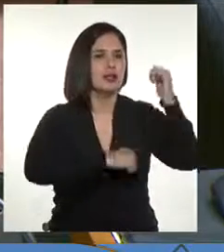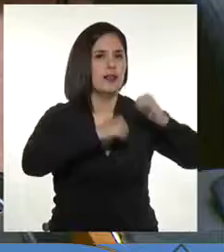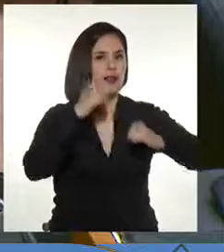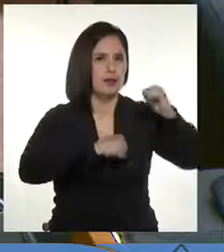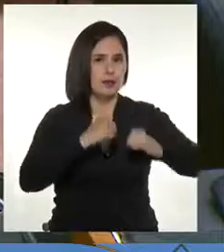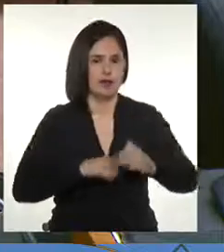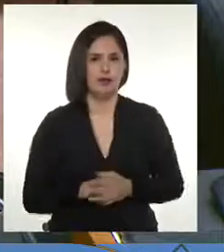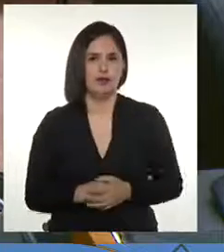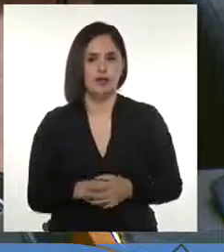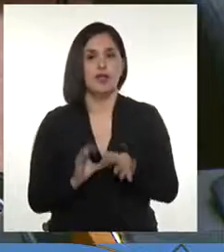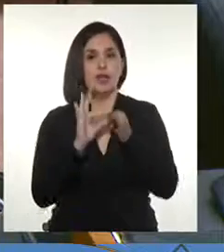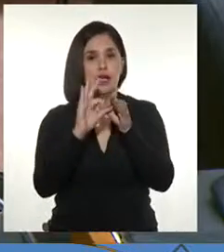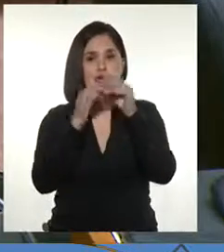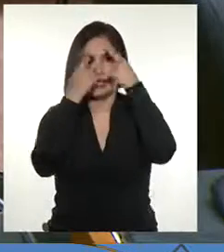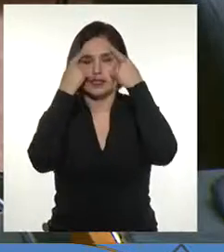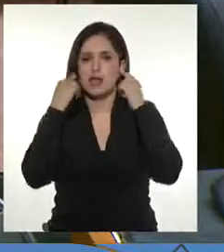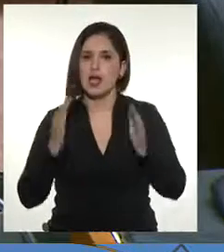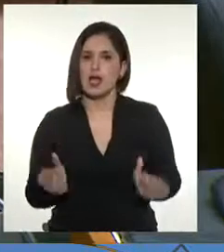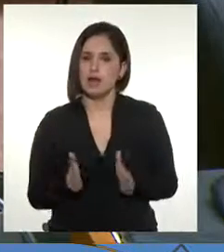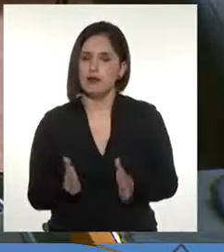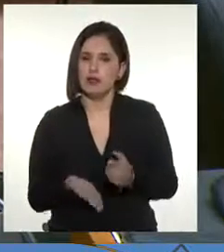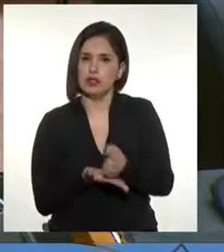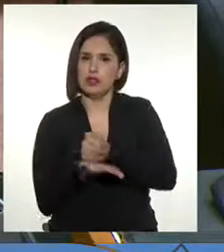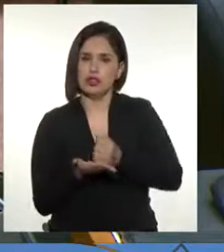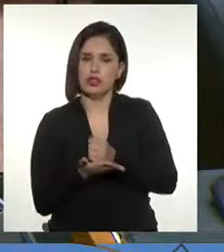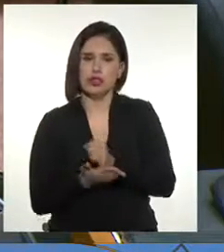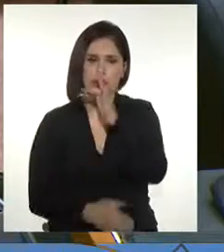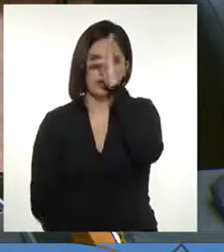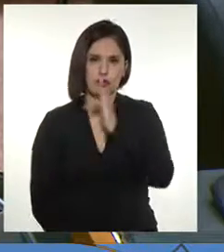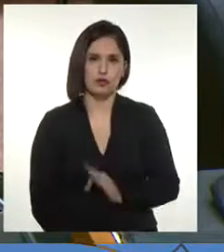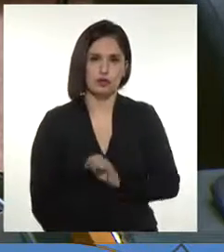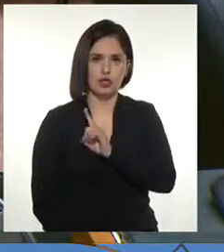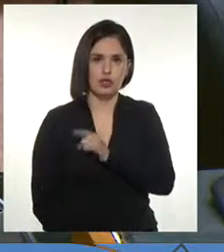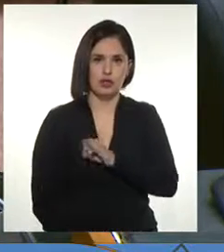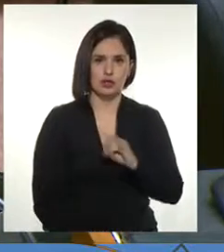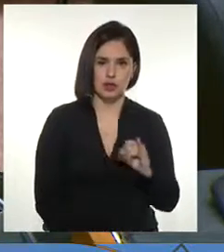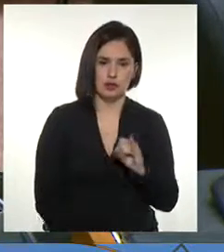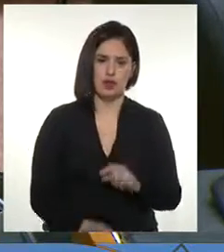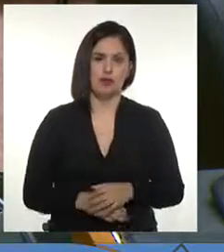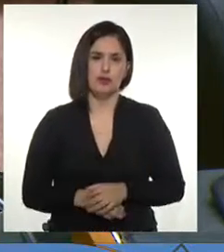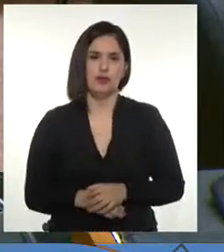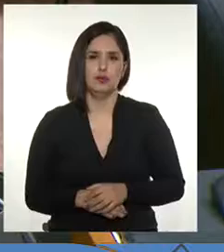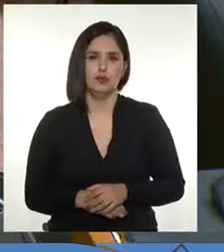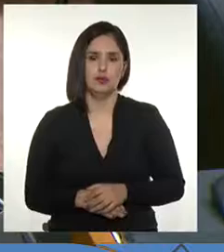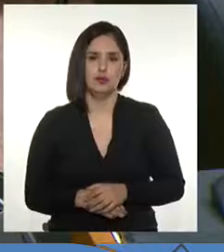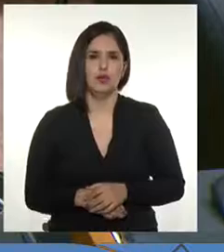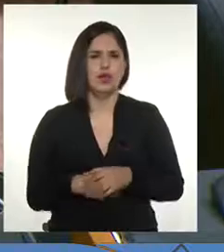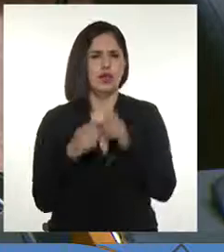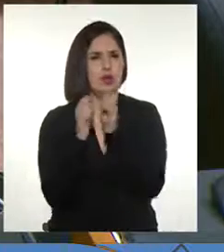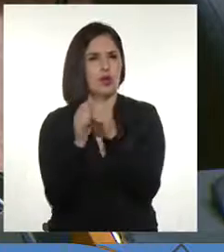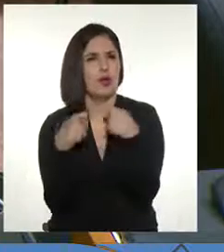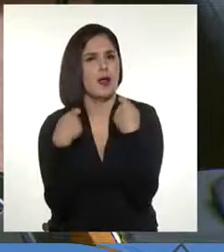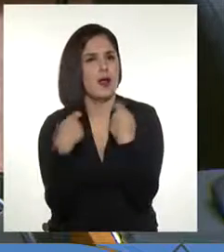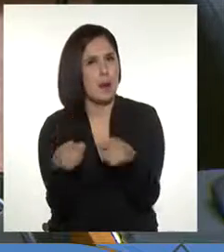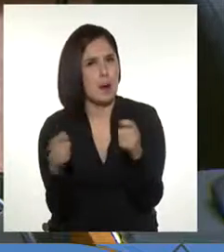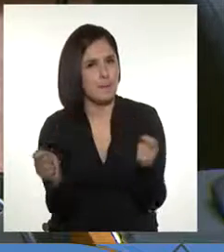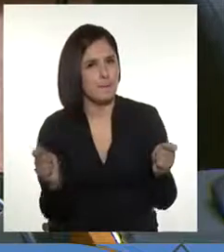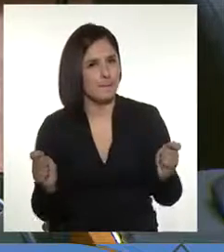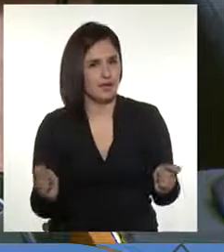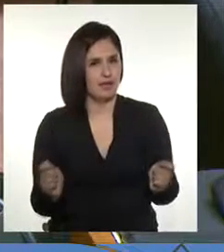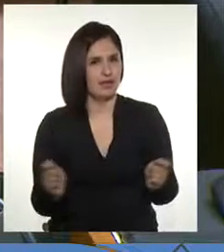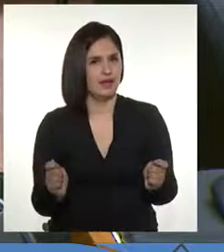esfuerzo de la Asociación de Funcionarios del Servicio de Impuestos Internos, que bajo una campaña que fue ampliamente